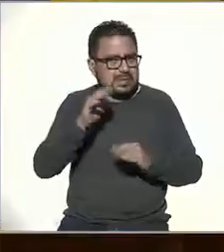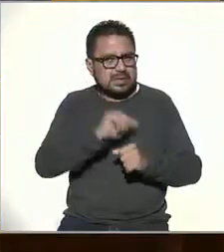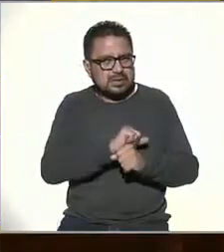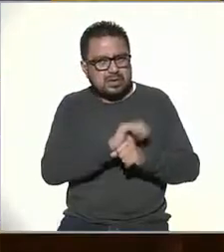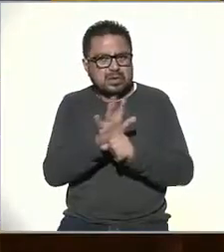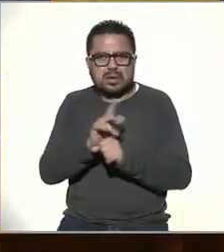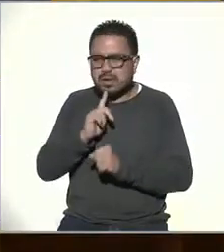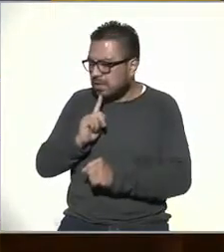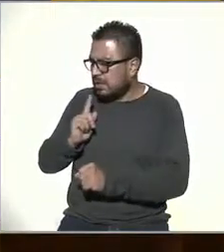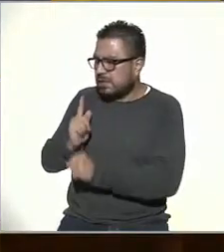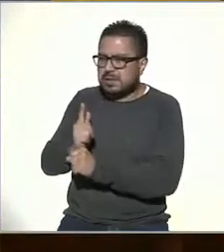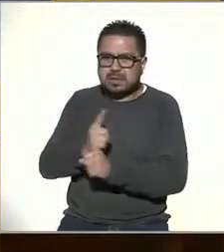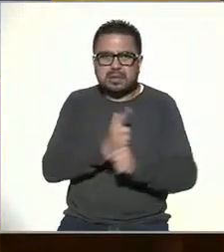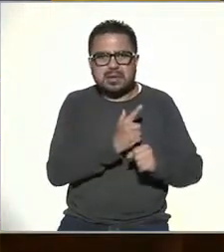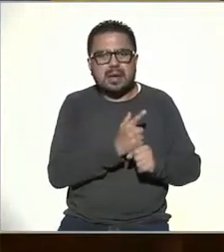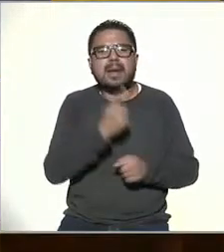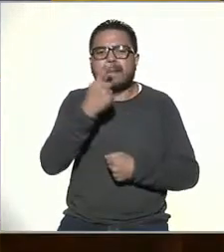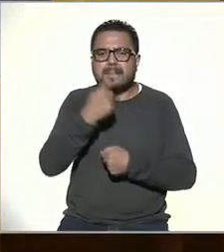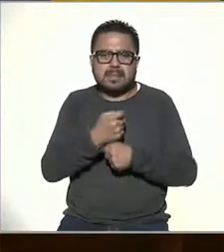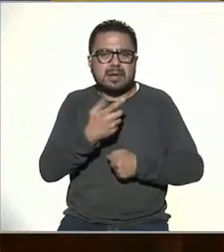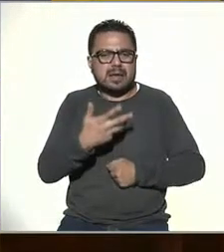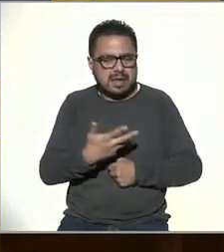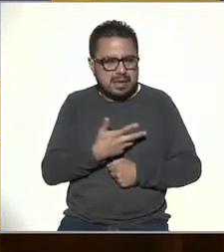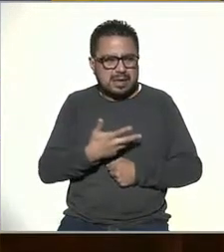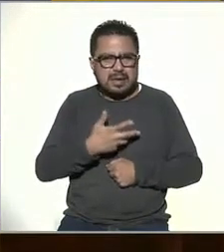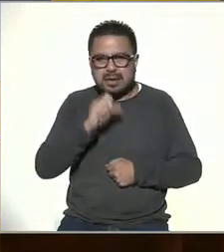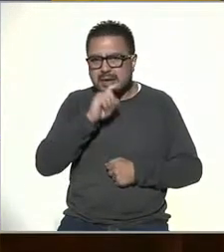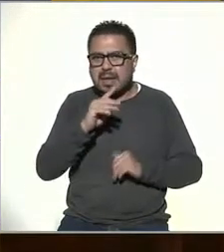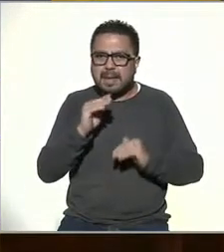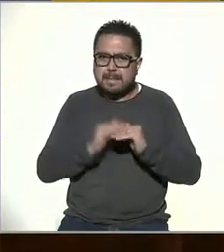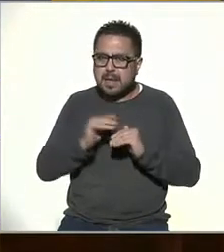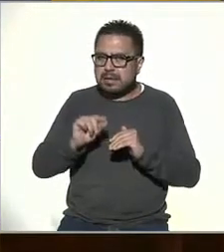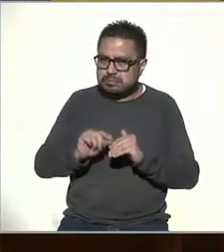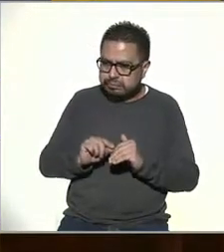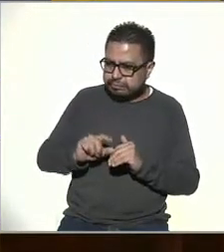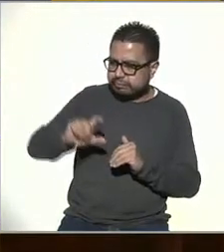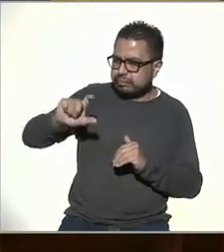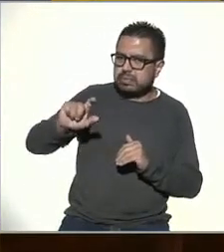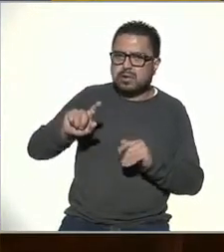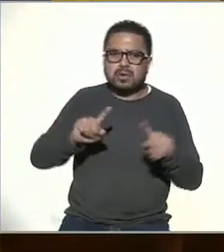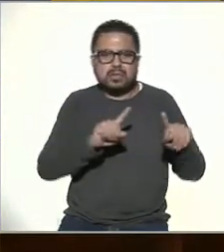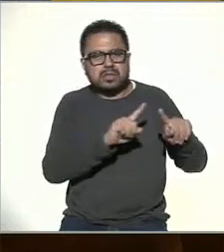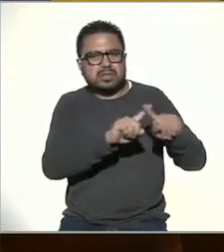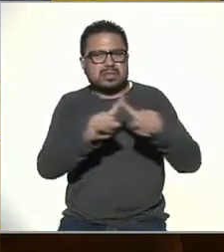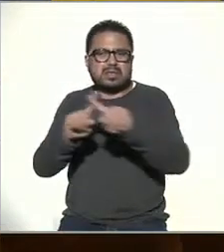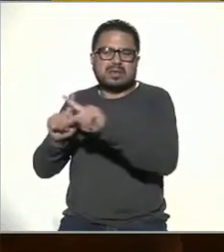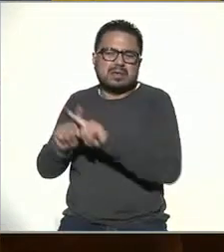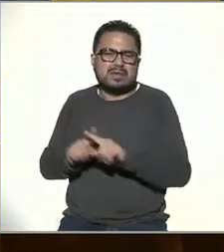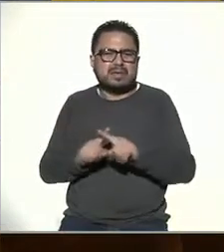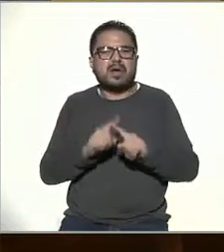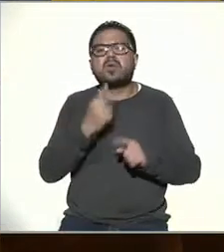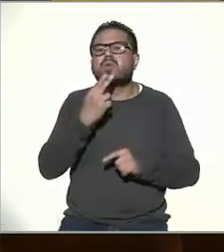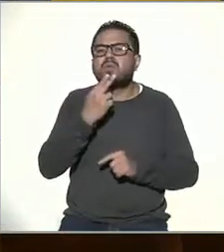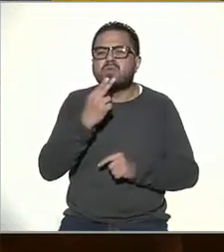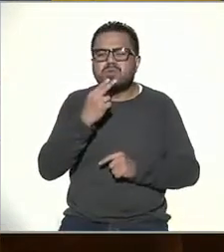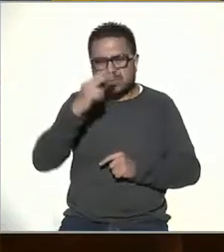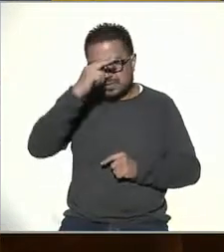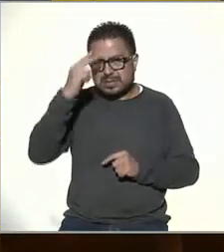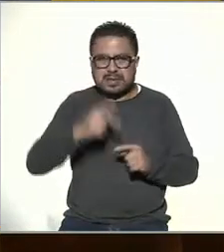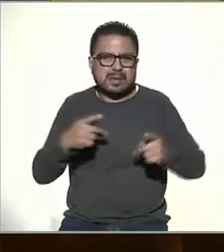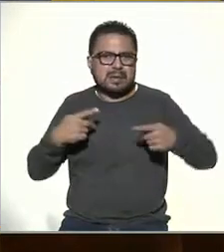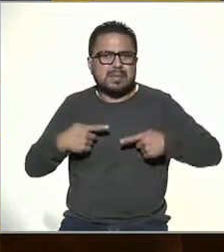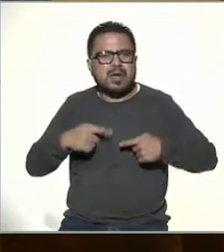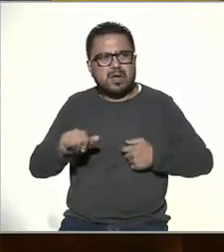Donde vemos, primero, que hay también un incremento en otro tipo de conectividad, o lo utilizan los mexicanos